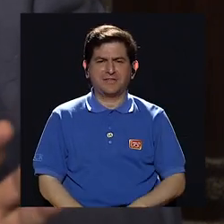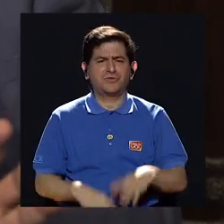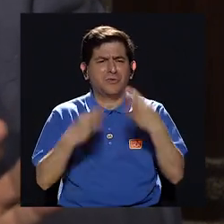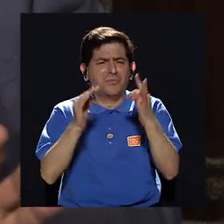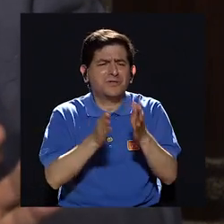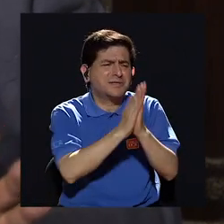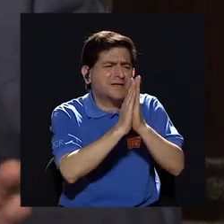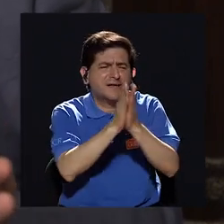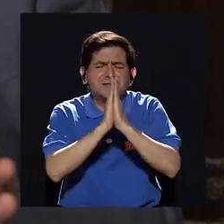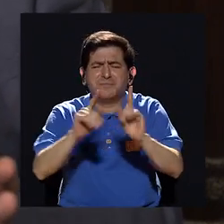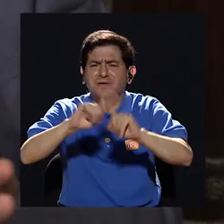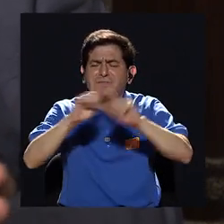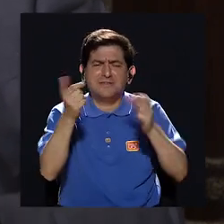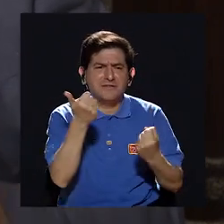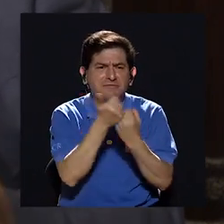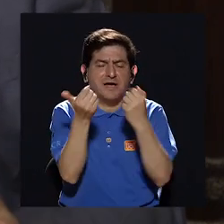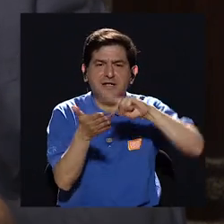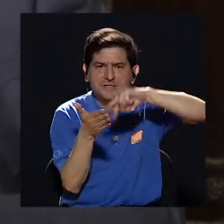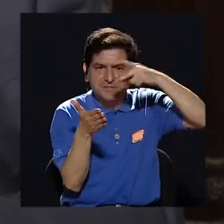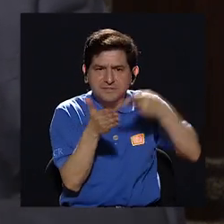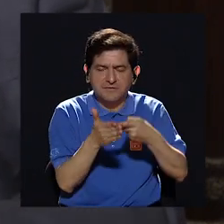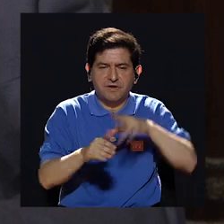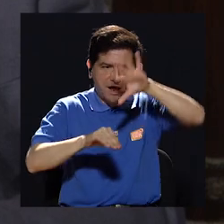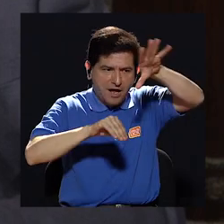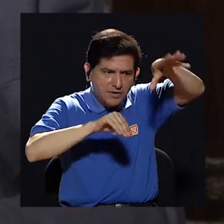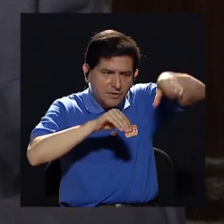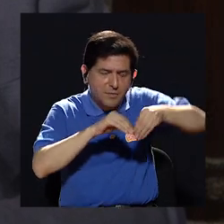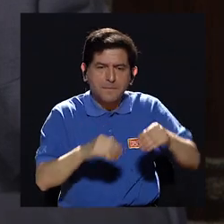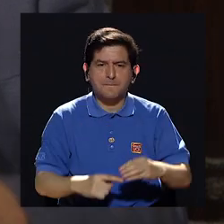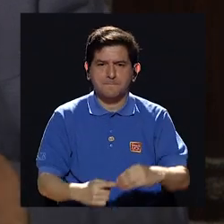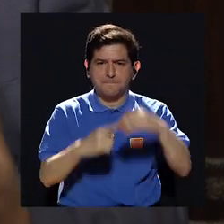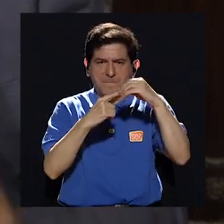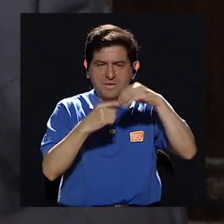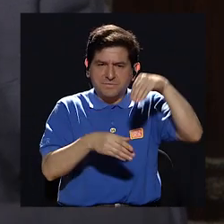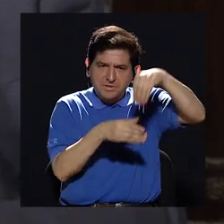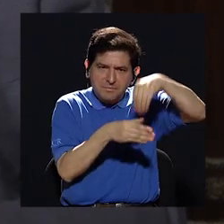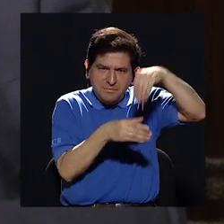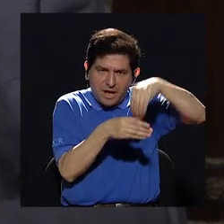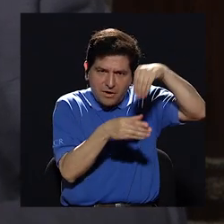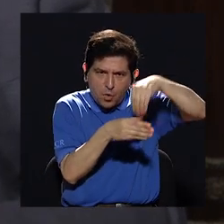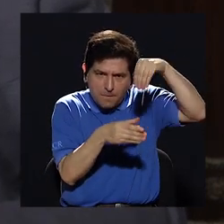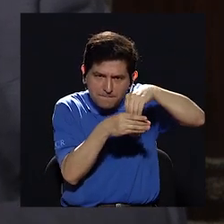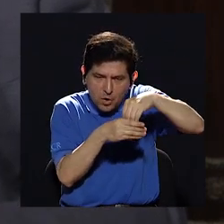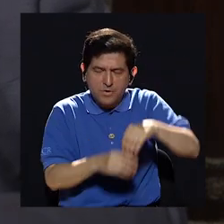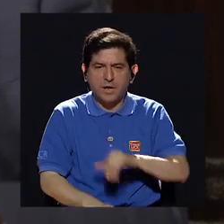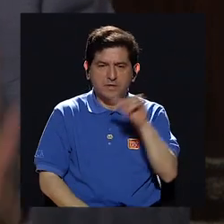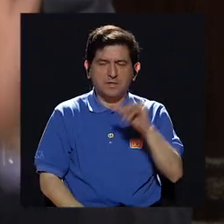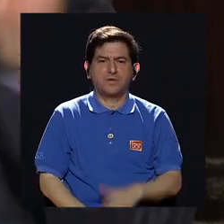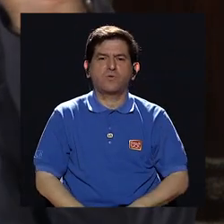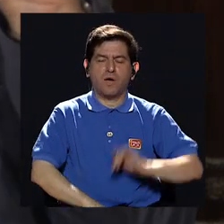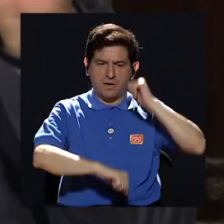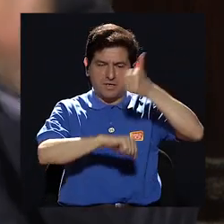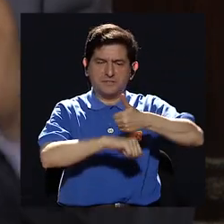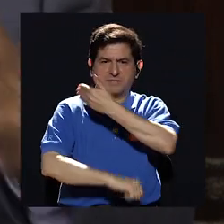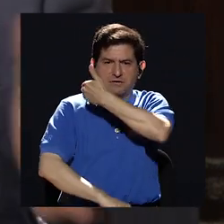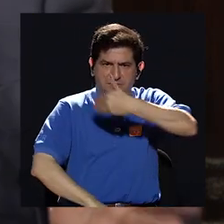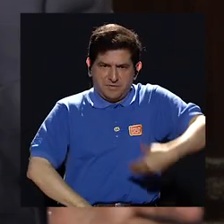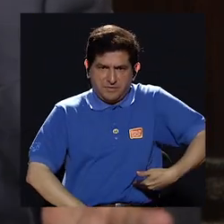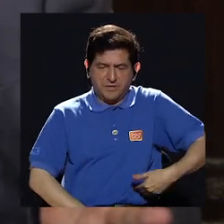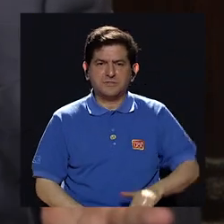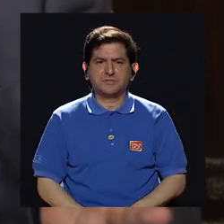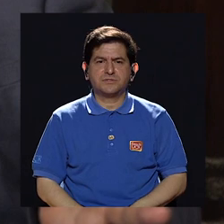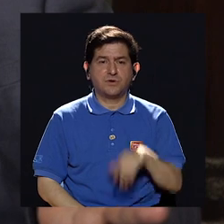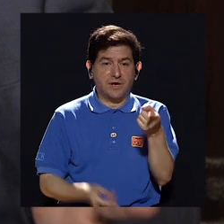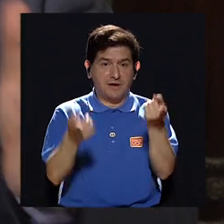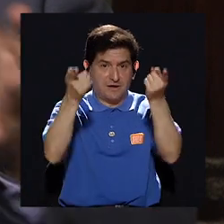apelar a diferentes fuerzas resultaron en suma los principales componentes junto con la determinación presidencial de los